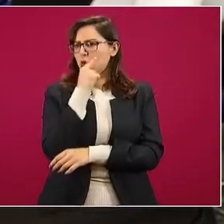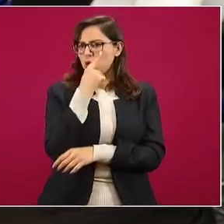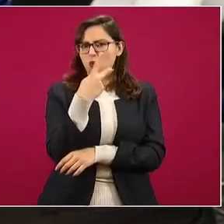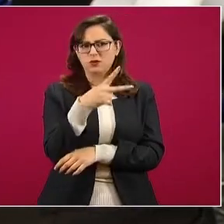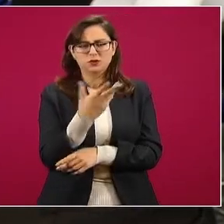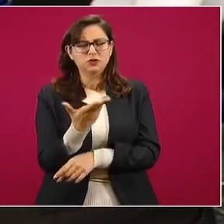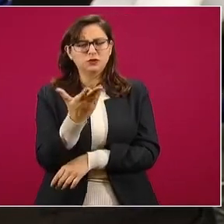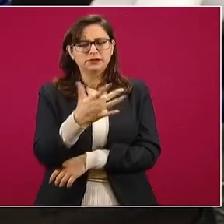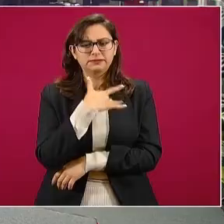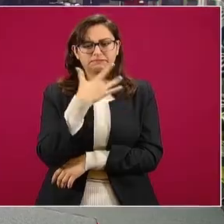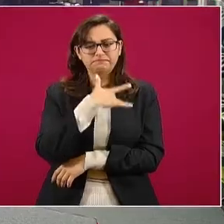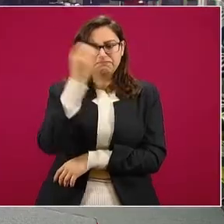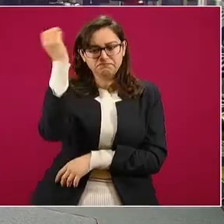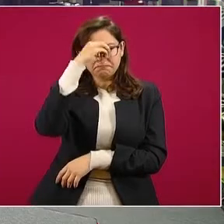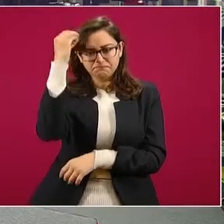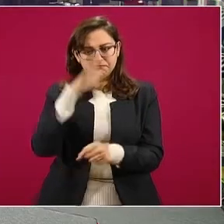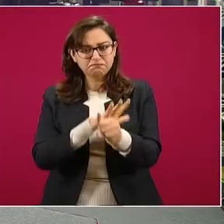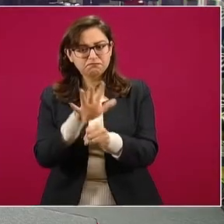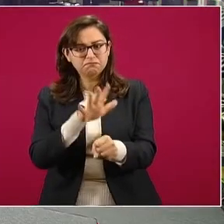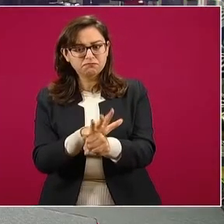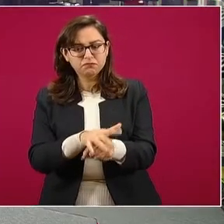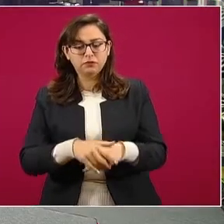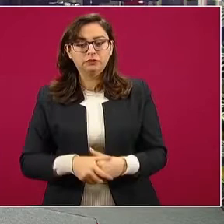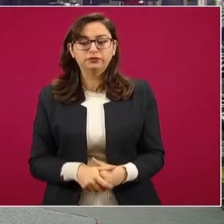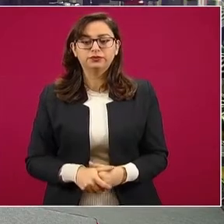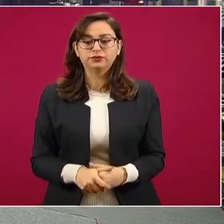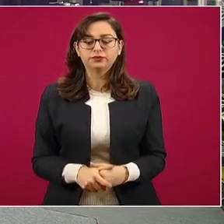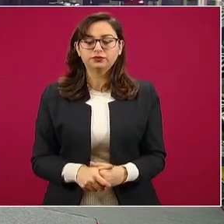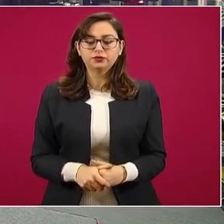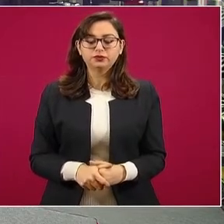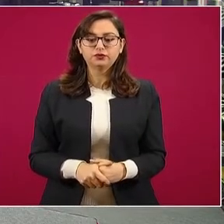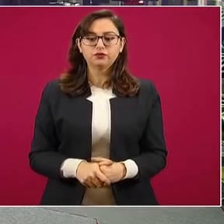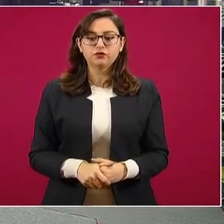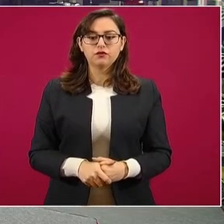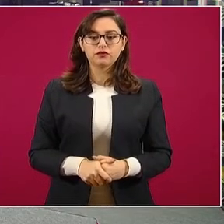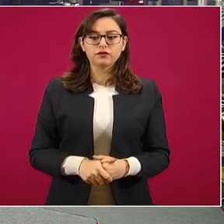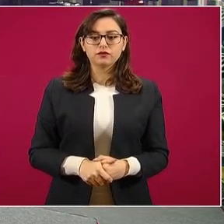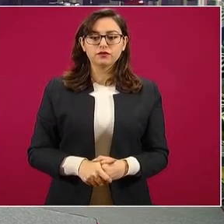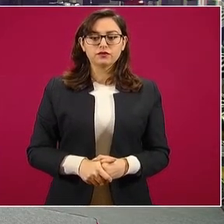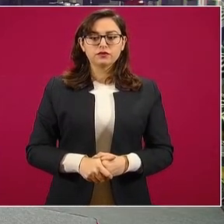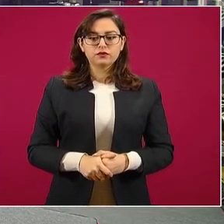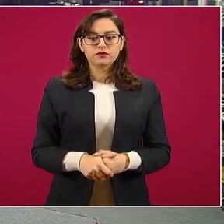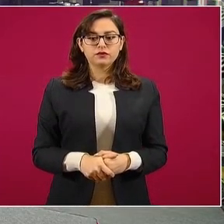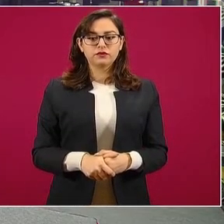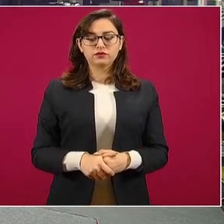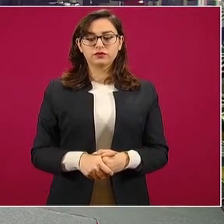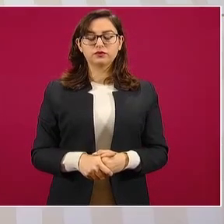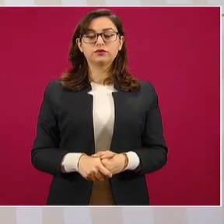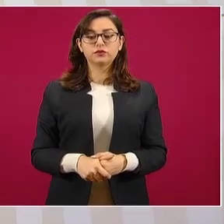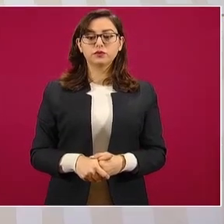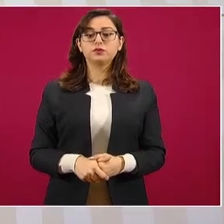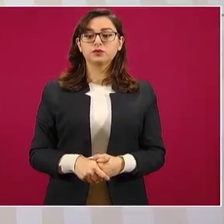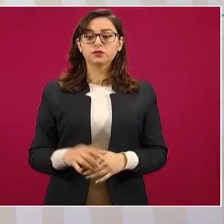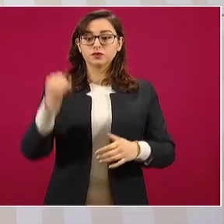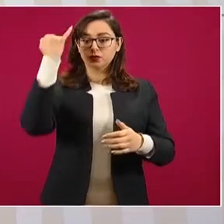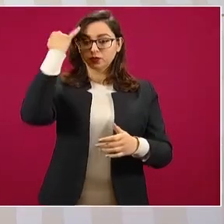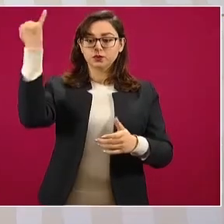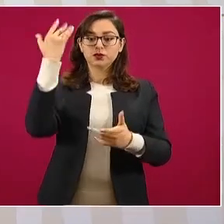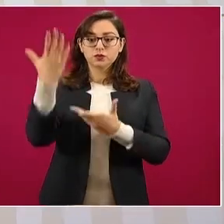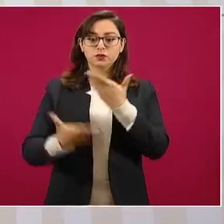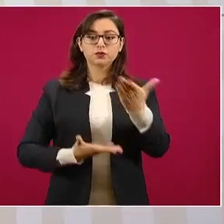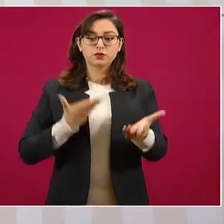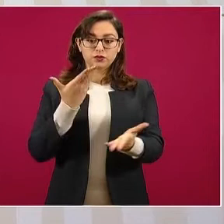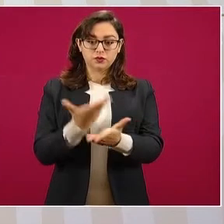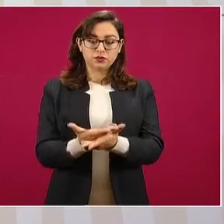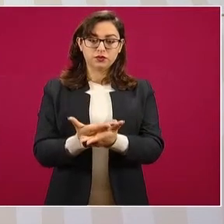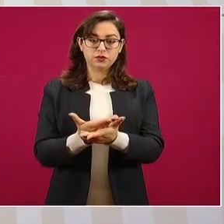¿Cuál es su opinión al respecto? Bueno, es una iniciativa que se envió para